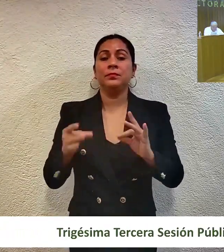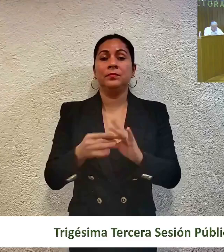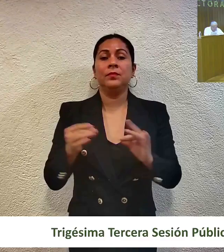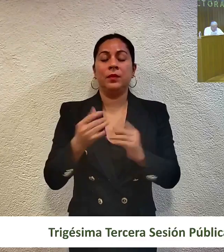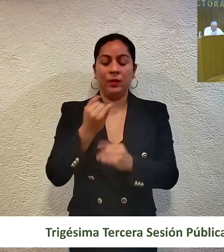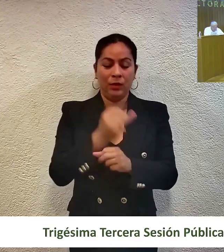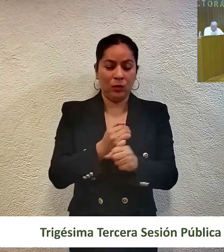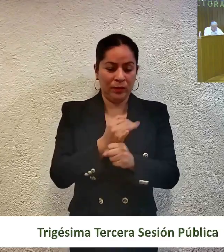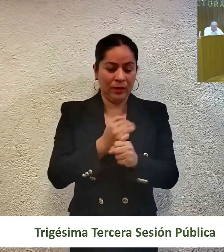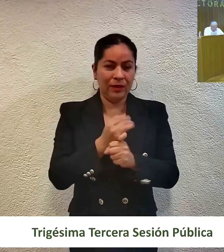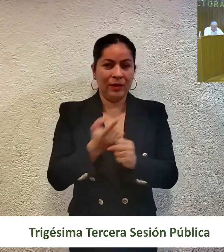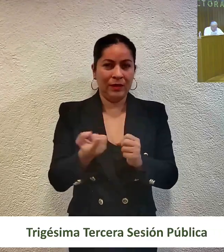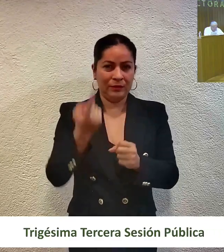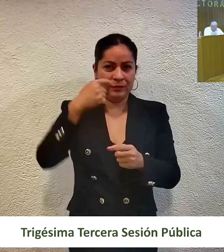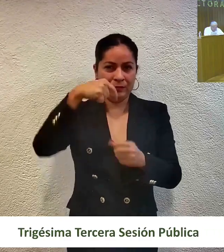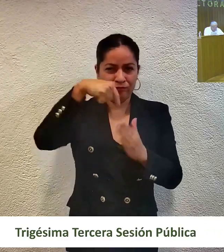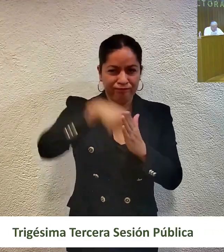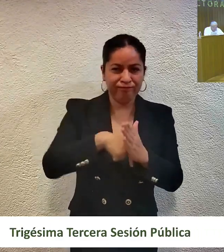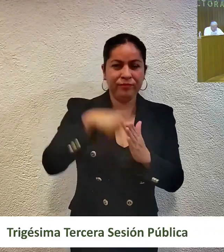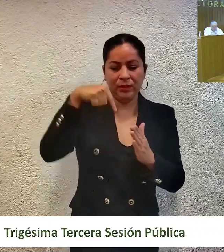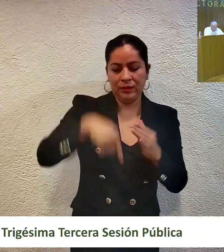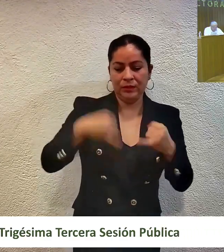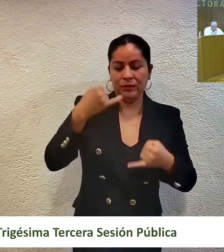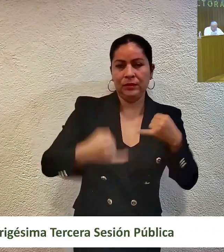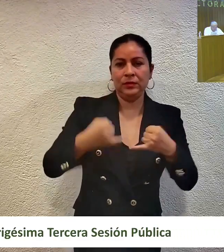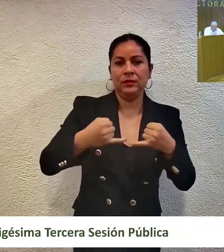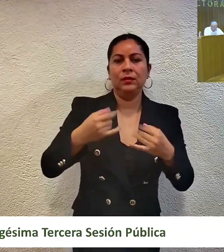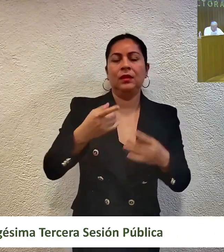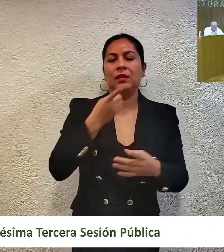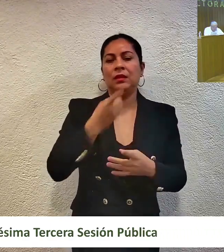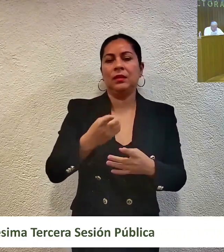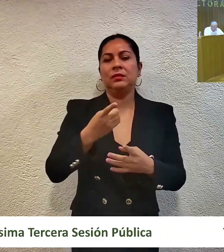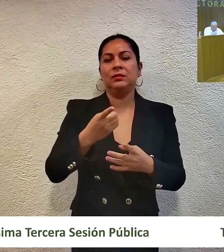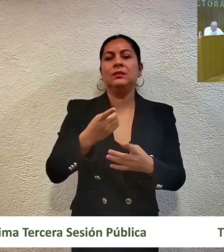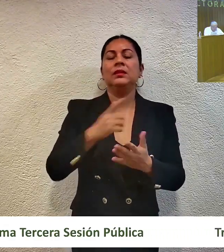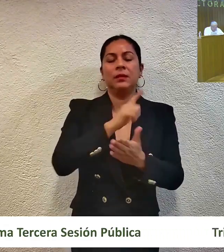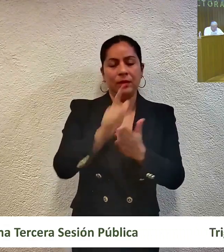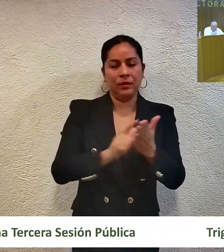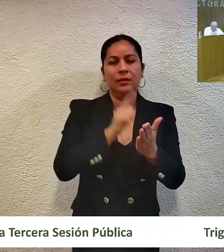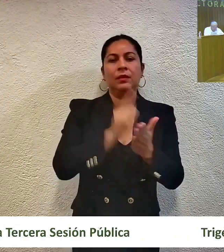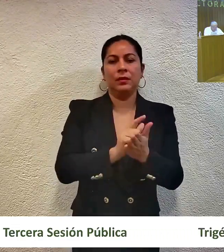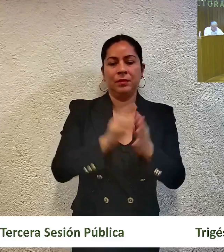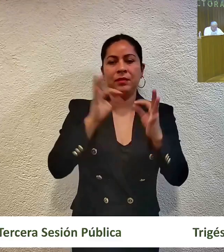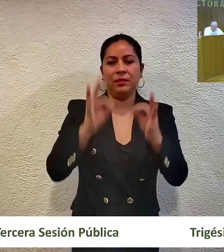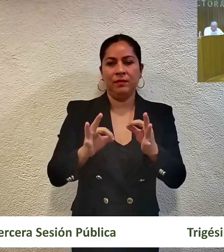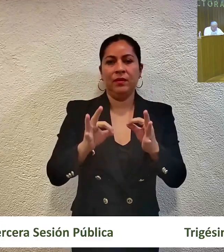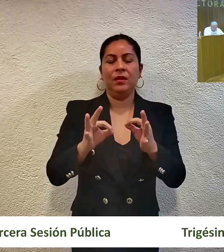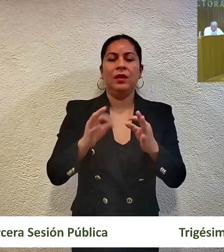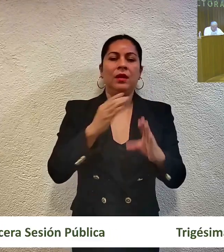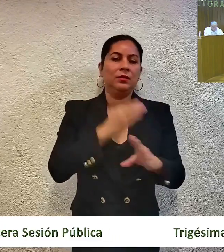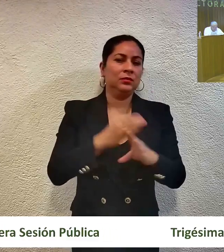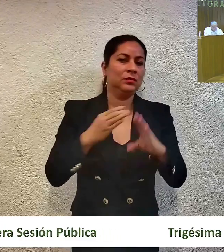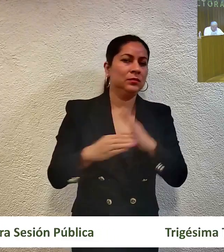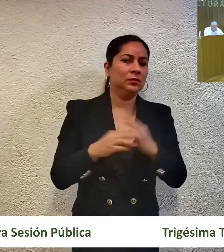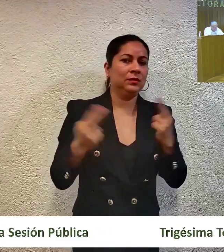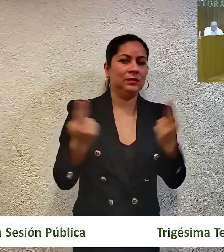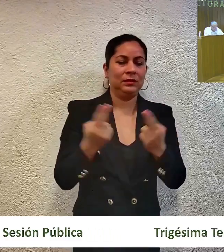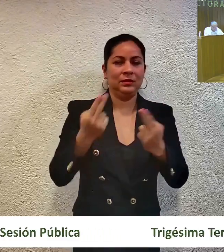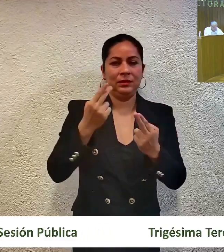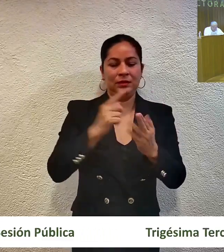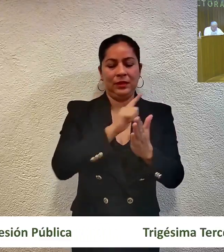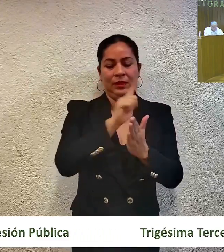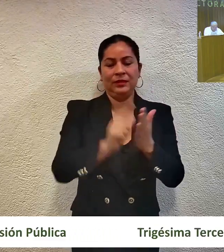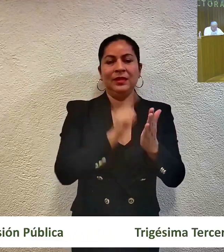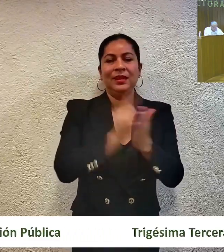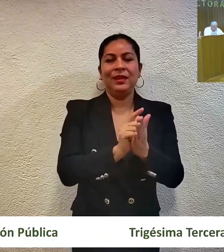integral del convenio en estudio, este órgano jurisdiccional estima que se encuentran legalmente satisfechas las formalidades y exigencias requeridas por la Ley Federal del